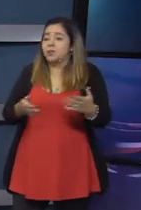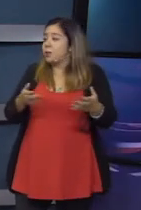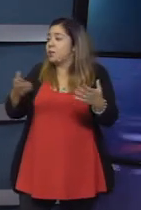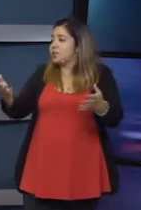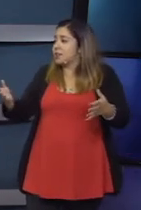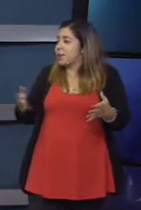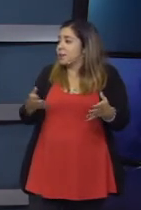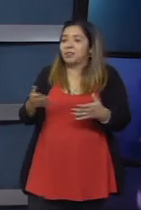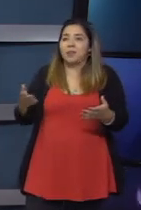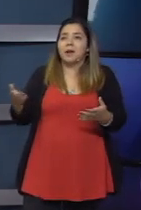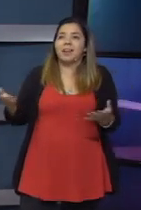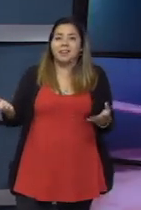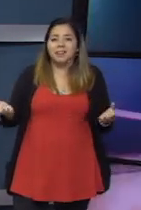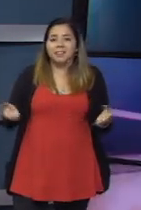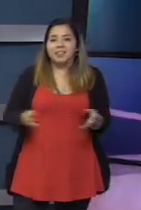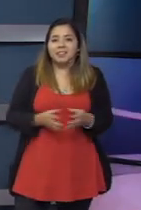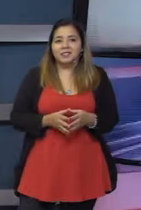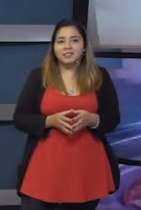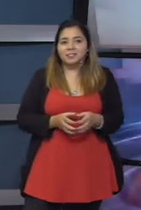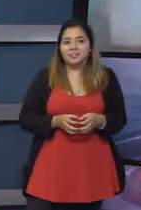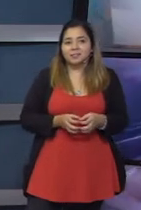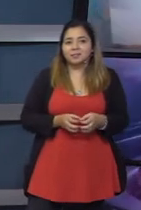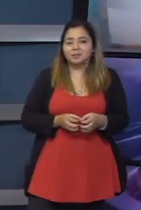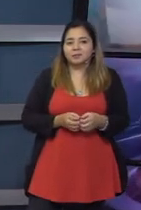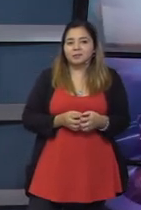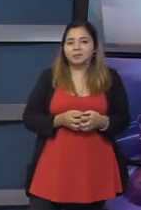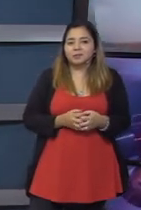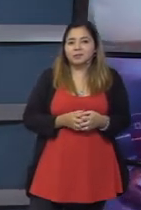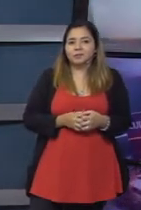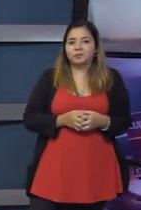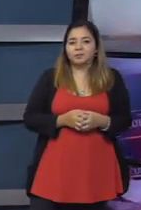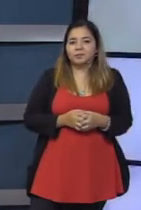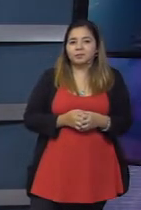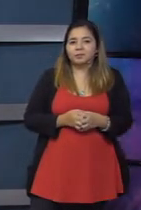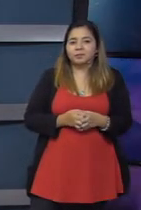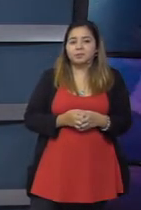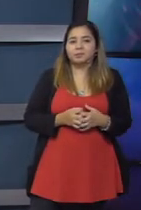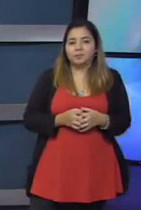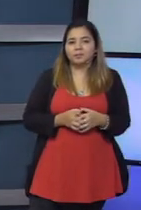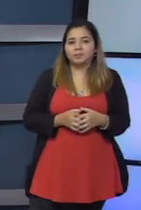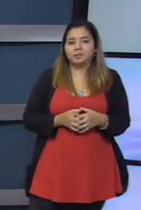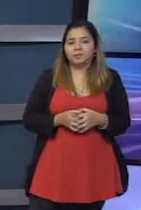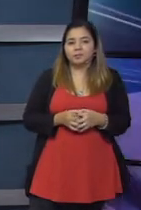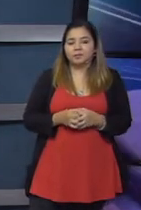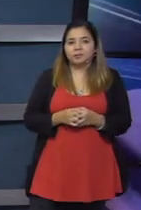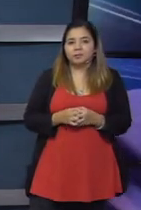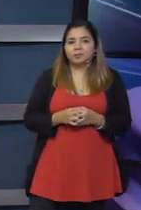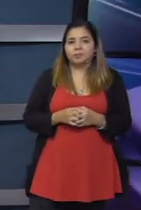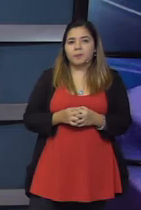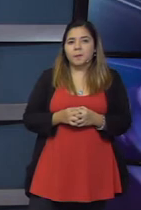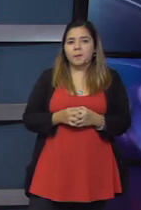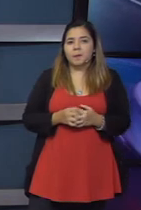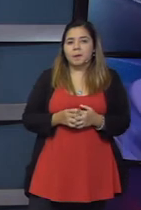dependen del Poder Ejecutivo directamente o indirectamente. Y si dependen del Poder